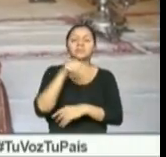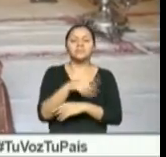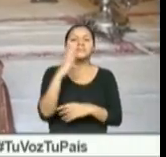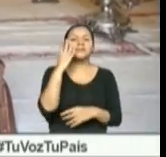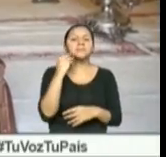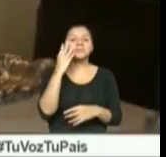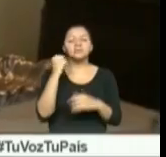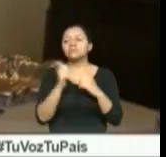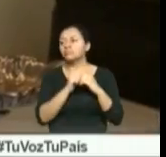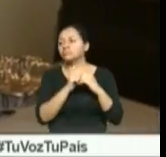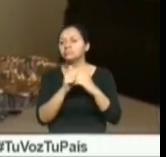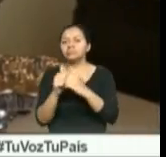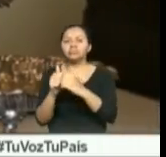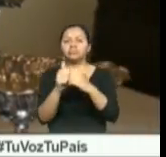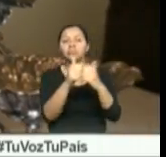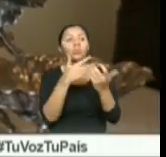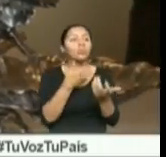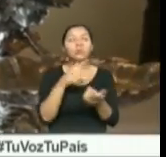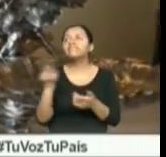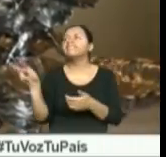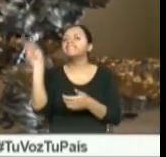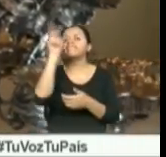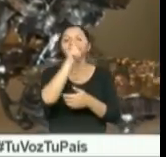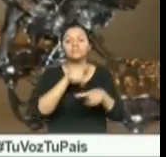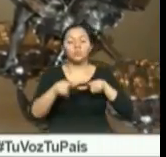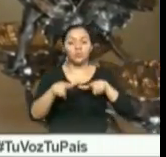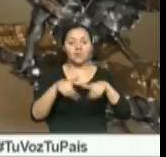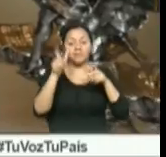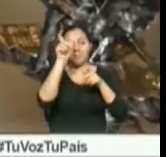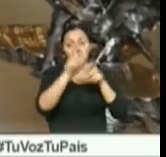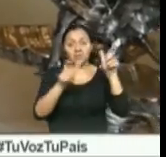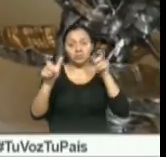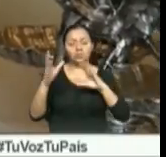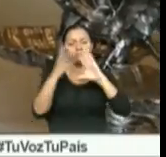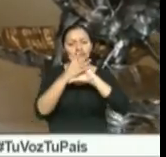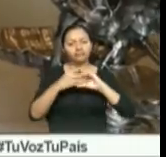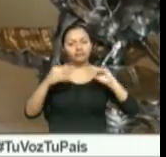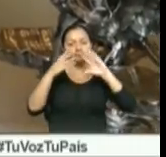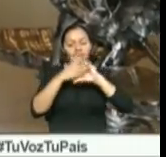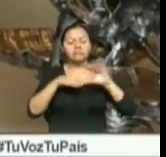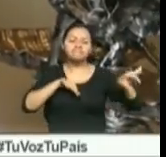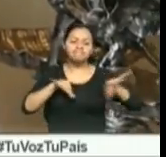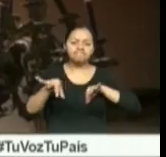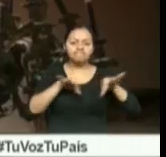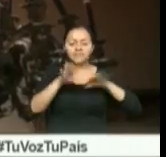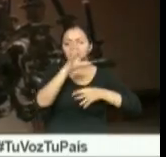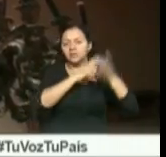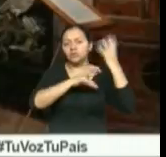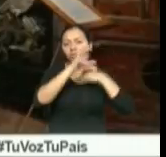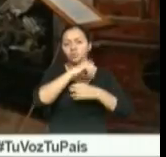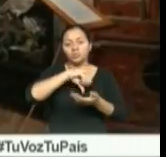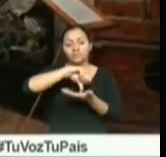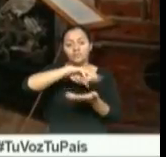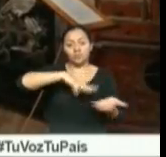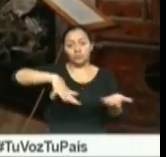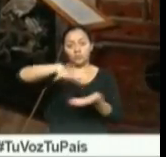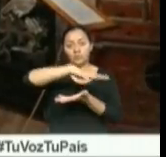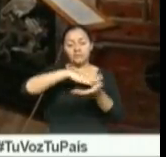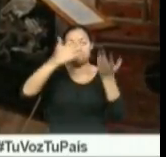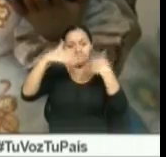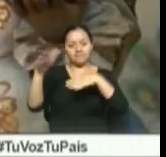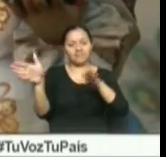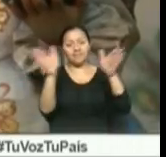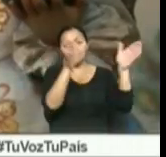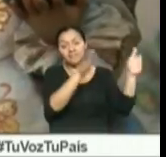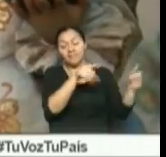une la guianza tradicional con el arte escénico. Sus personajes, narradores, contarán la historia de la ciudad. En estas